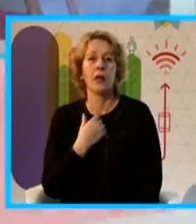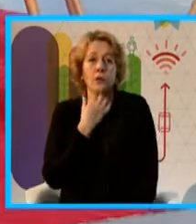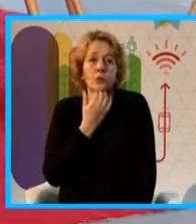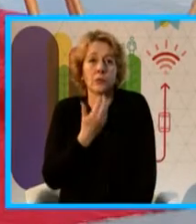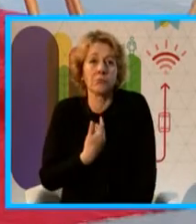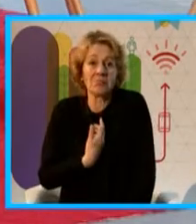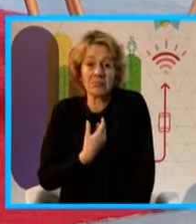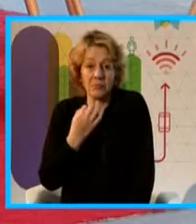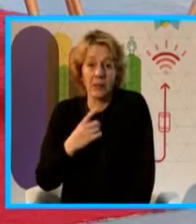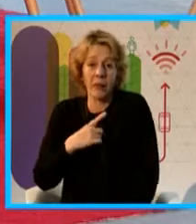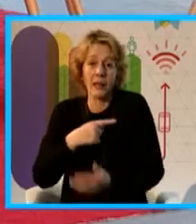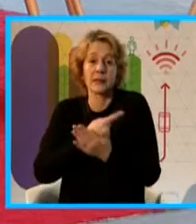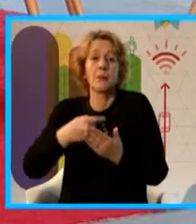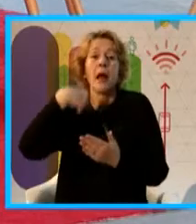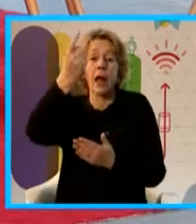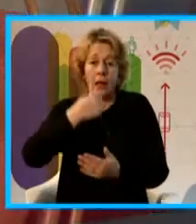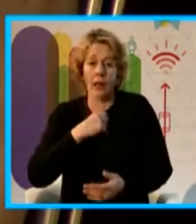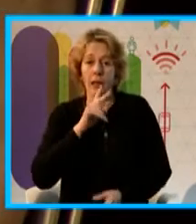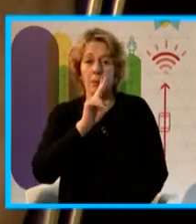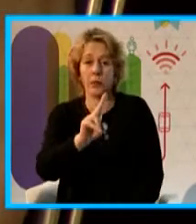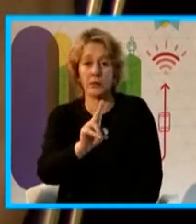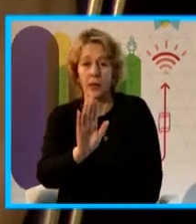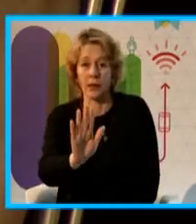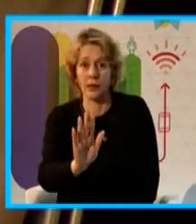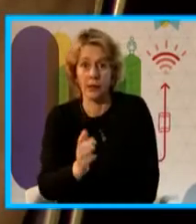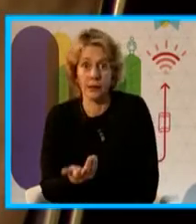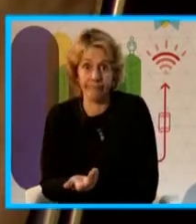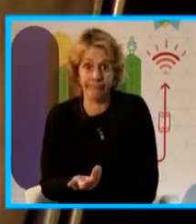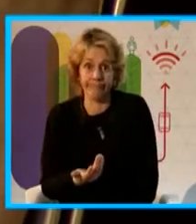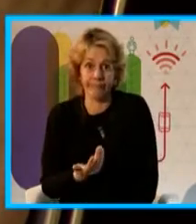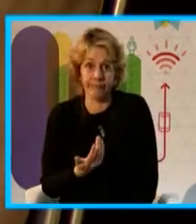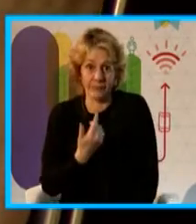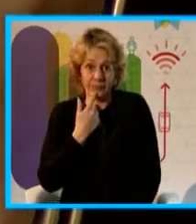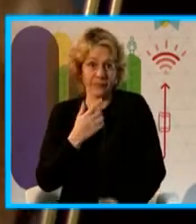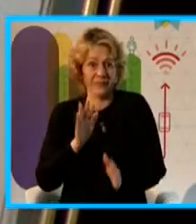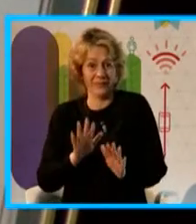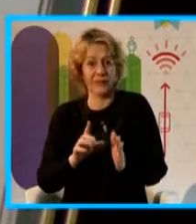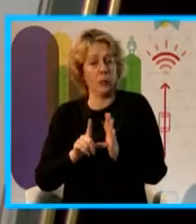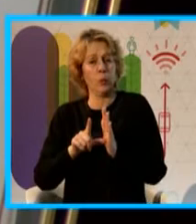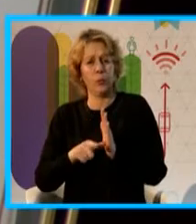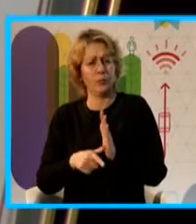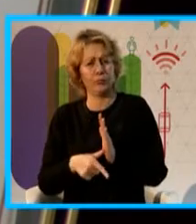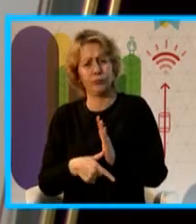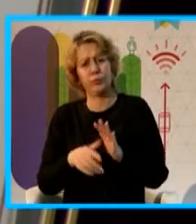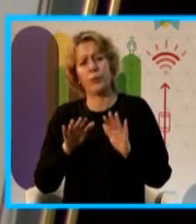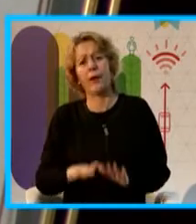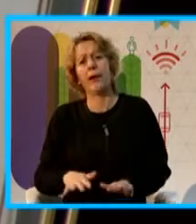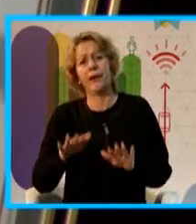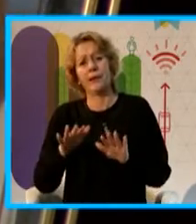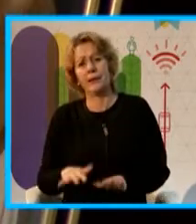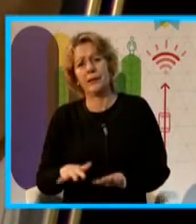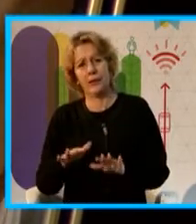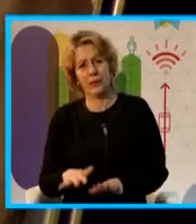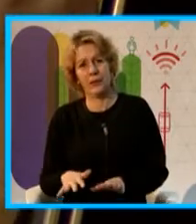qué sé, esperé a la semana que viene que capaz que te puedo decir cómo estuvo la calidad del aire ayer. Entonces, a la hora de tomar una decisión sobre cómo está